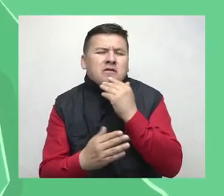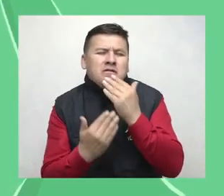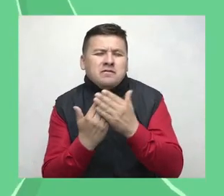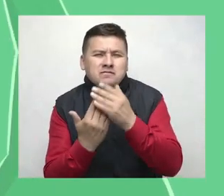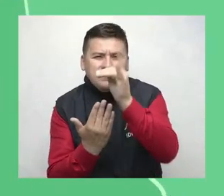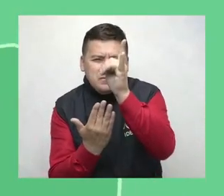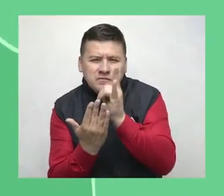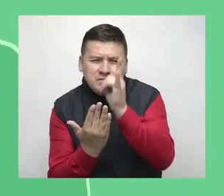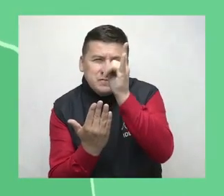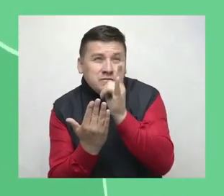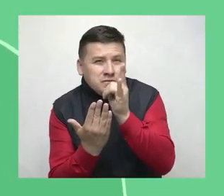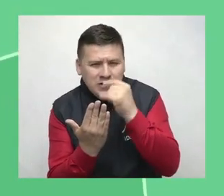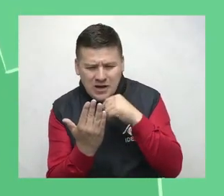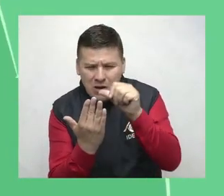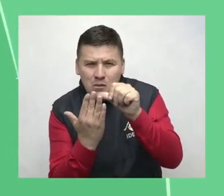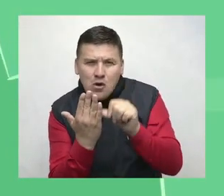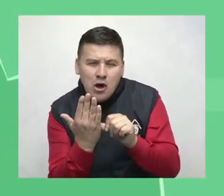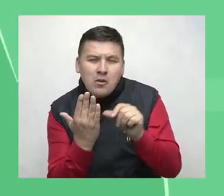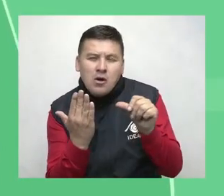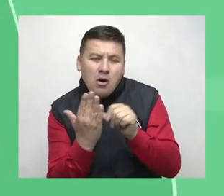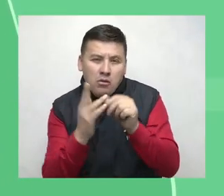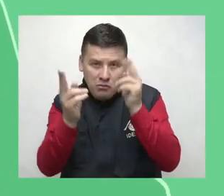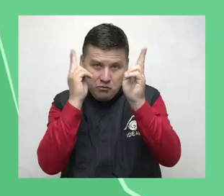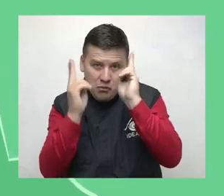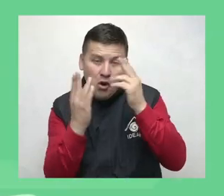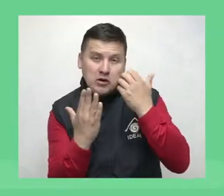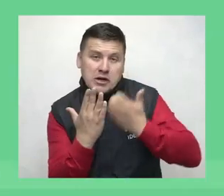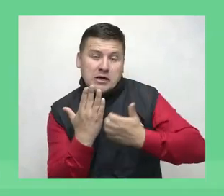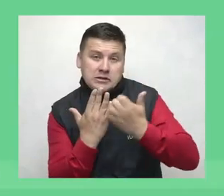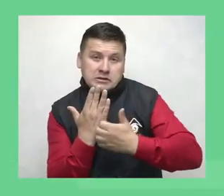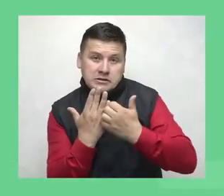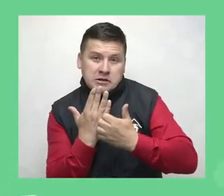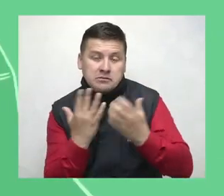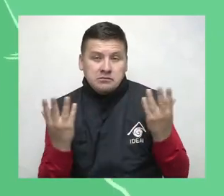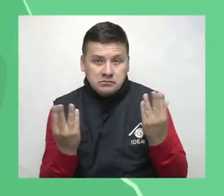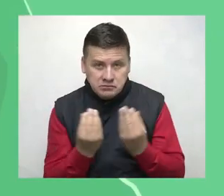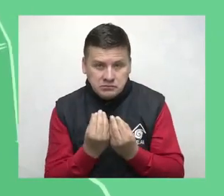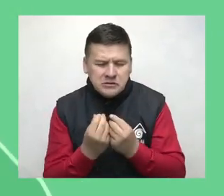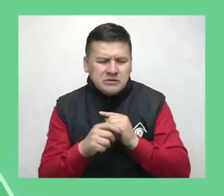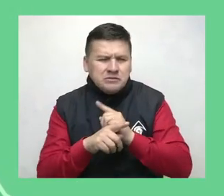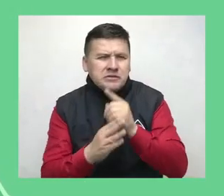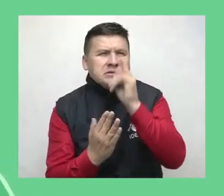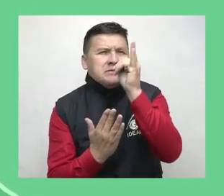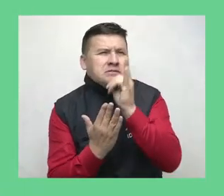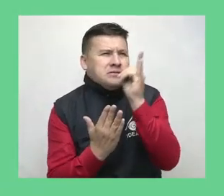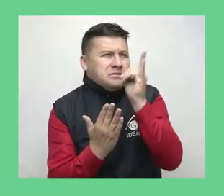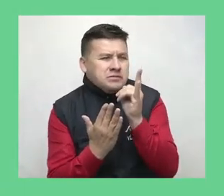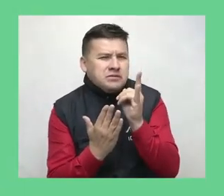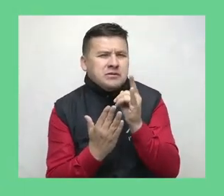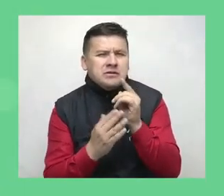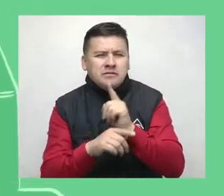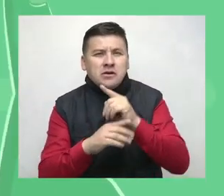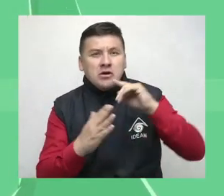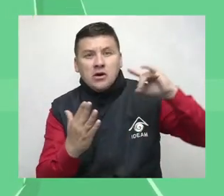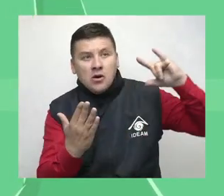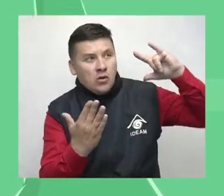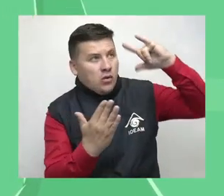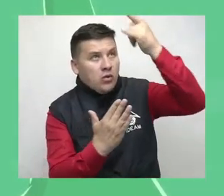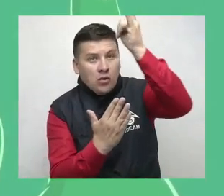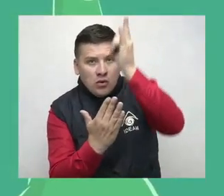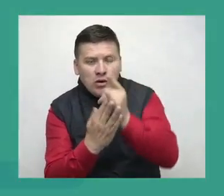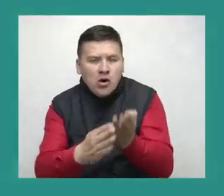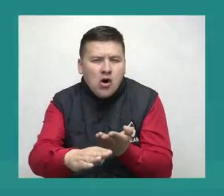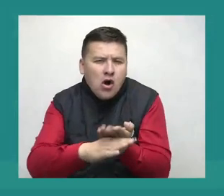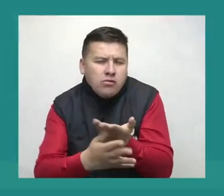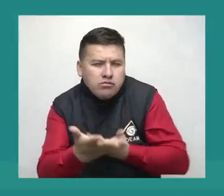aplicación Mi Pronóstico desde Google Play o App Store. Información en tiempo real, detallada, satelital, recomendaciones y muchas